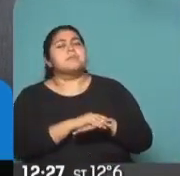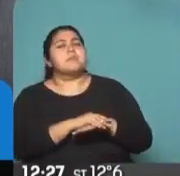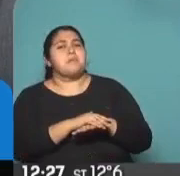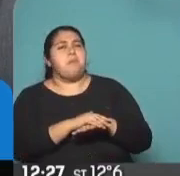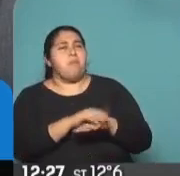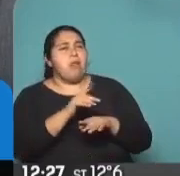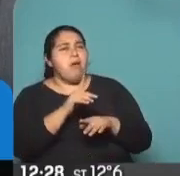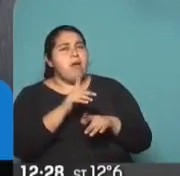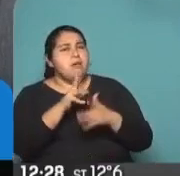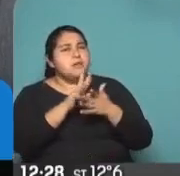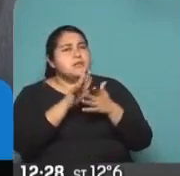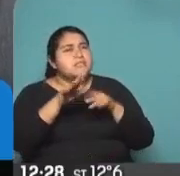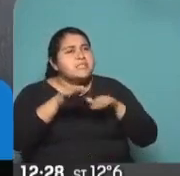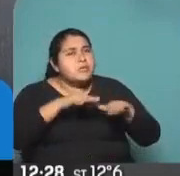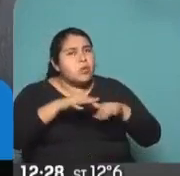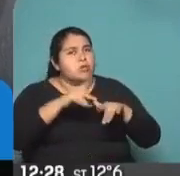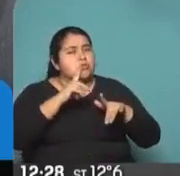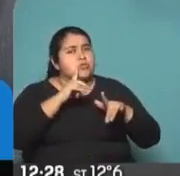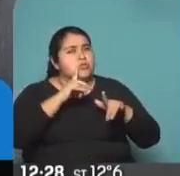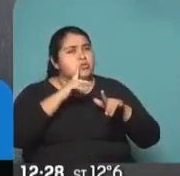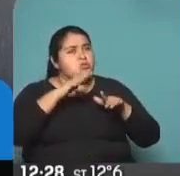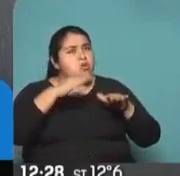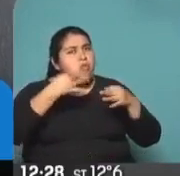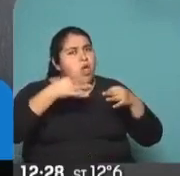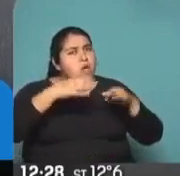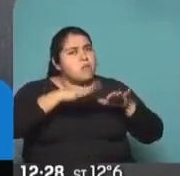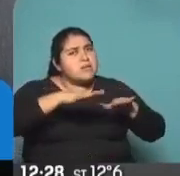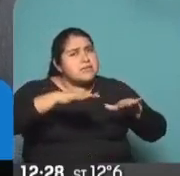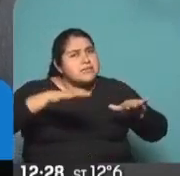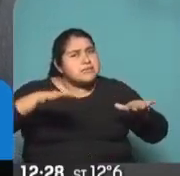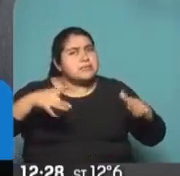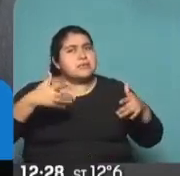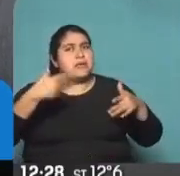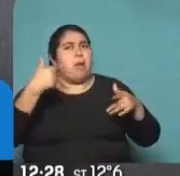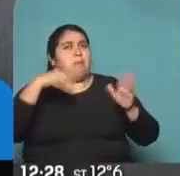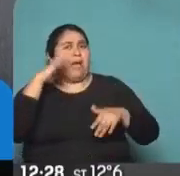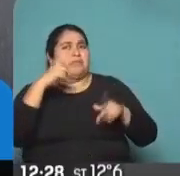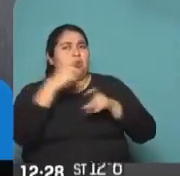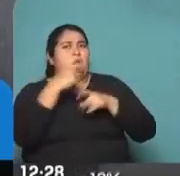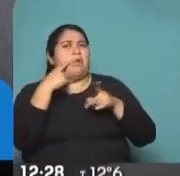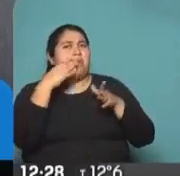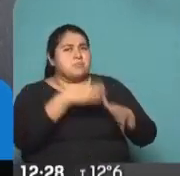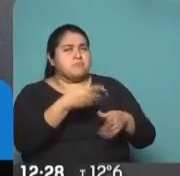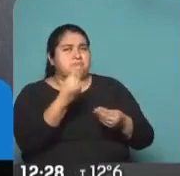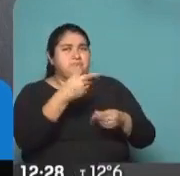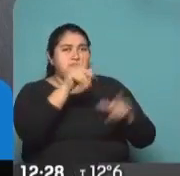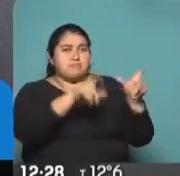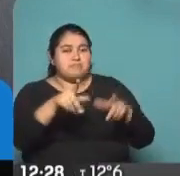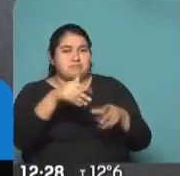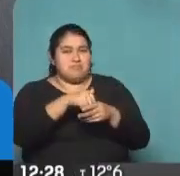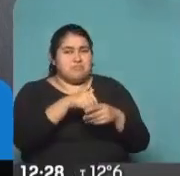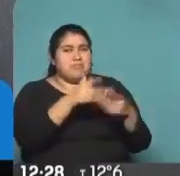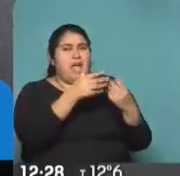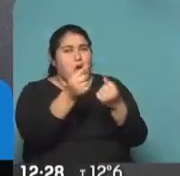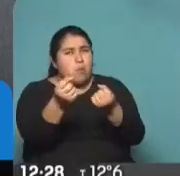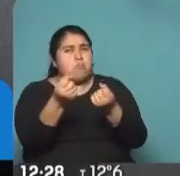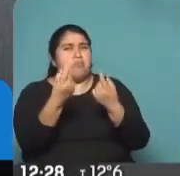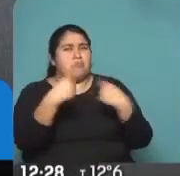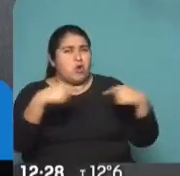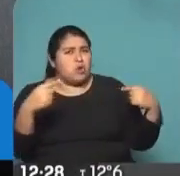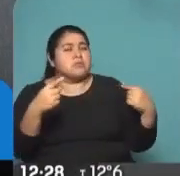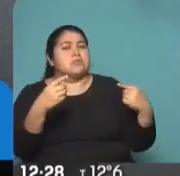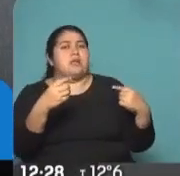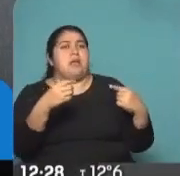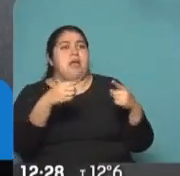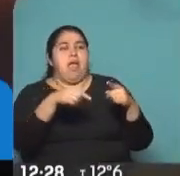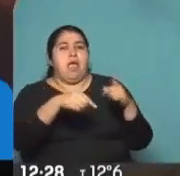apaciguar esta situación, porque en definitiva afectan a aquellas personas que precisamente los han votado, los han acompañado, digo, en este momento